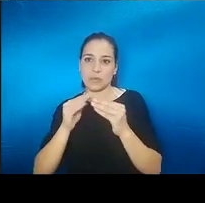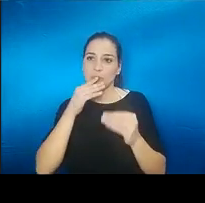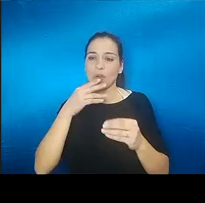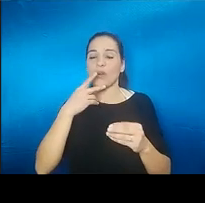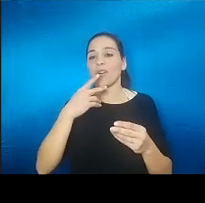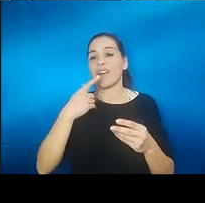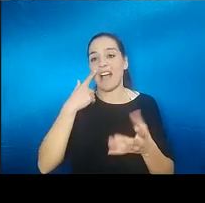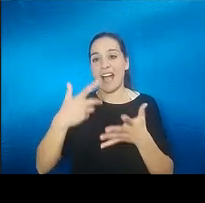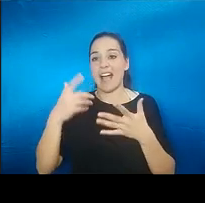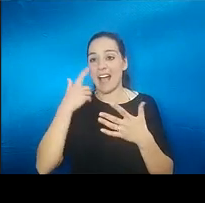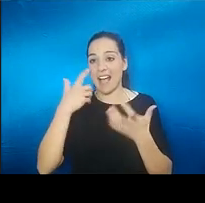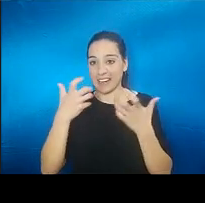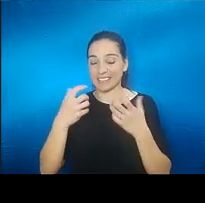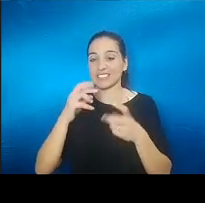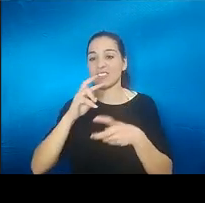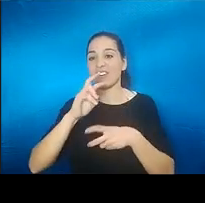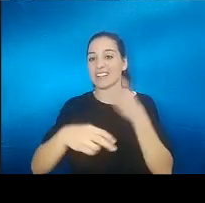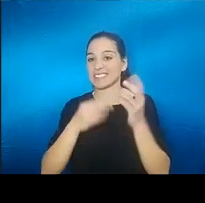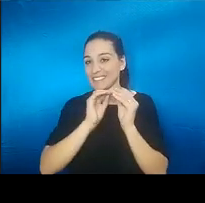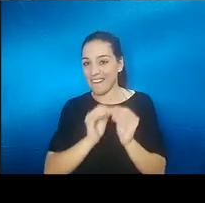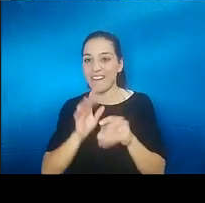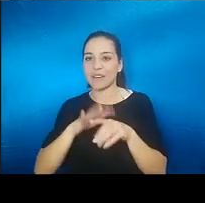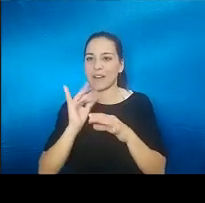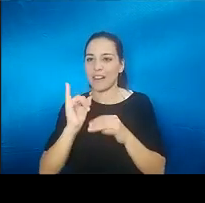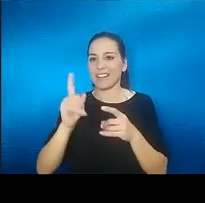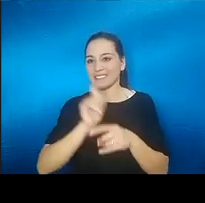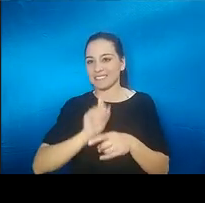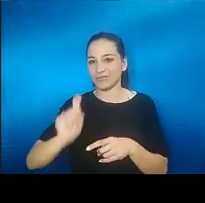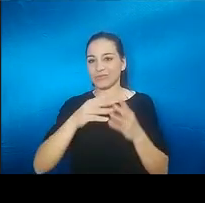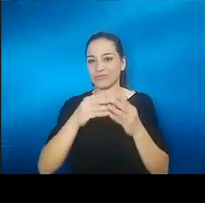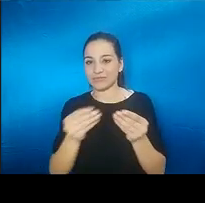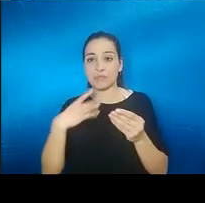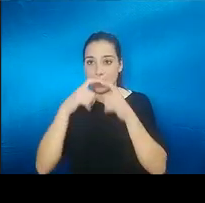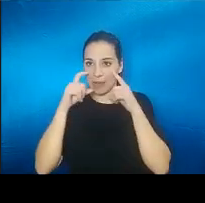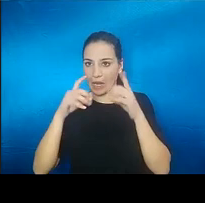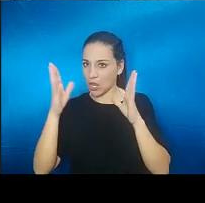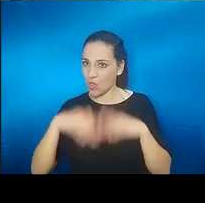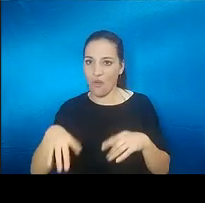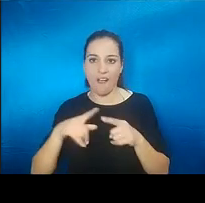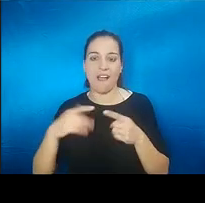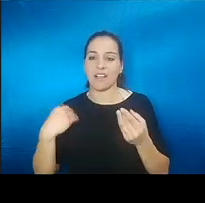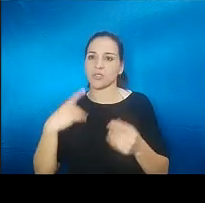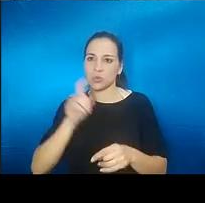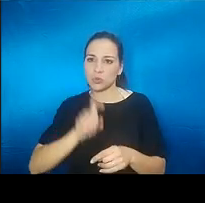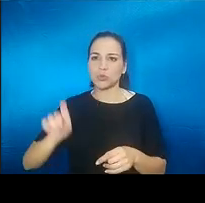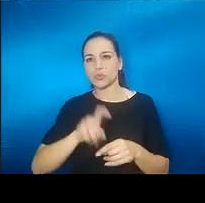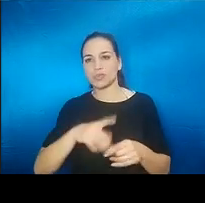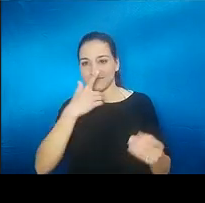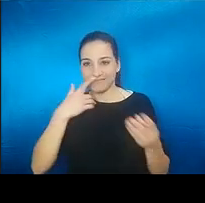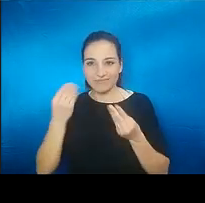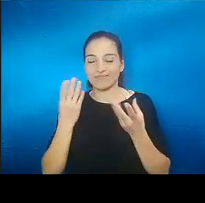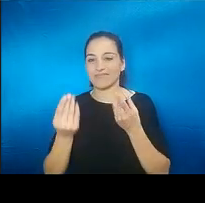empecé a trabajar es verdad que no es la misma que hay ahora no trabajábamos con mascarillas y he trabajado he abusado mucho de de